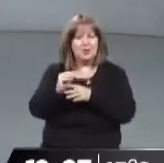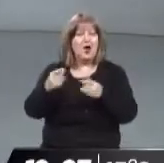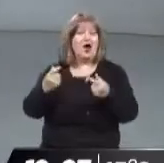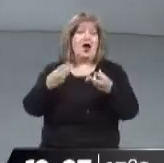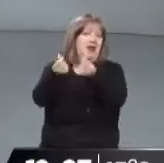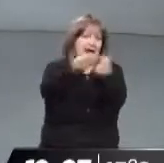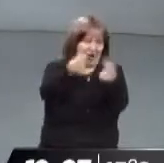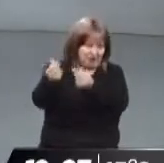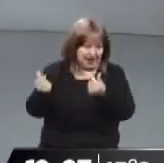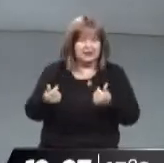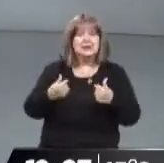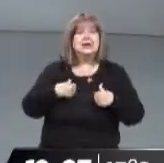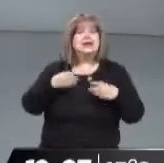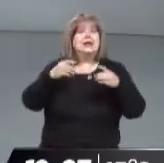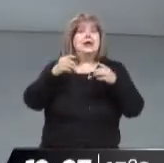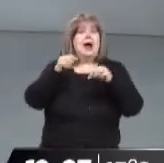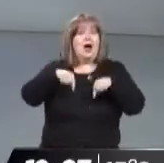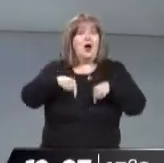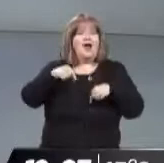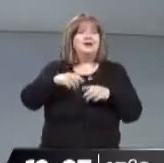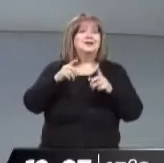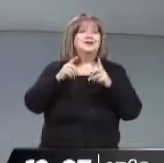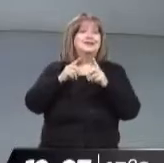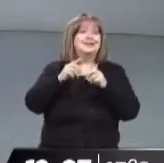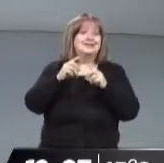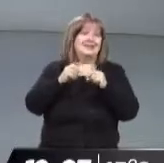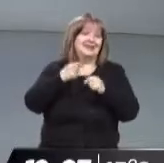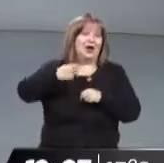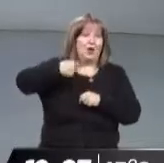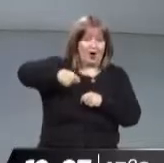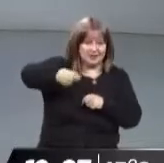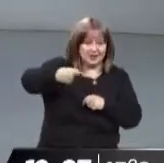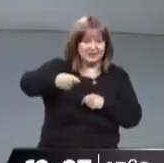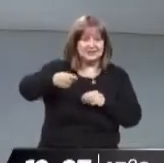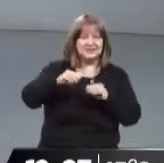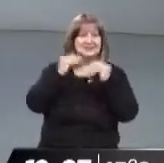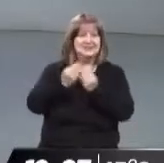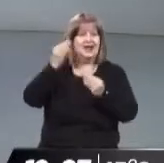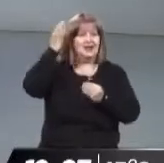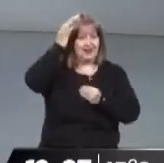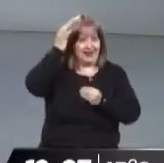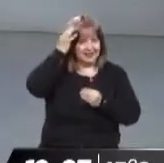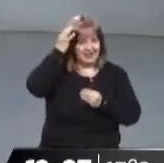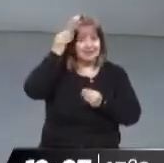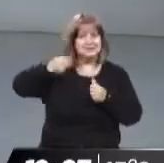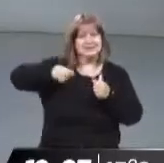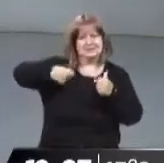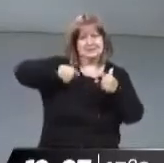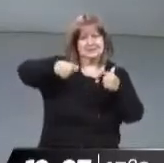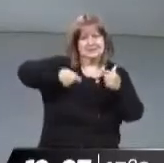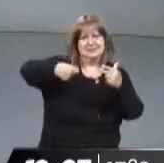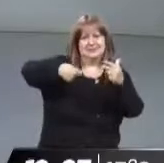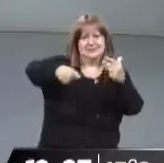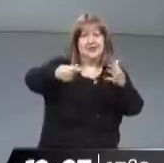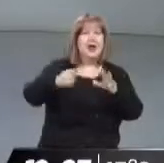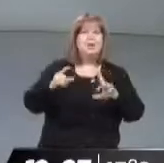Exactamente. Algunos electrodomésticos que habían sido anunciados en el último fin de semana que iban a tener hasta 30 cuotas, sobre